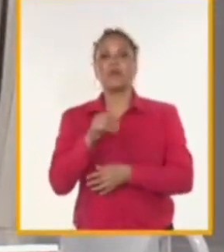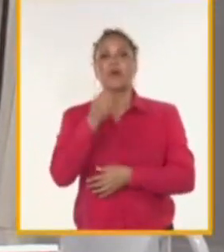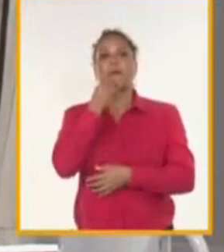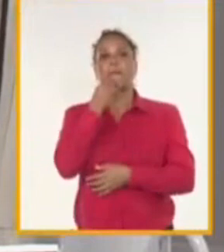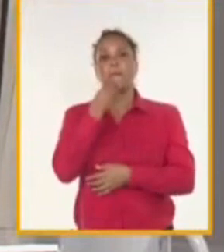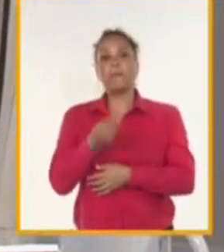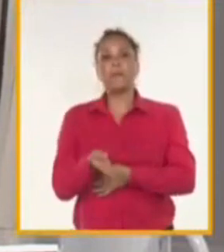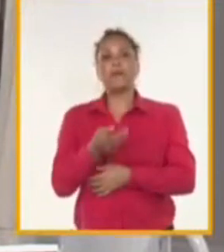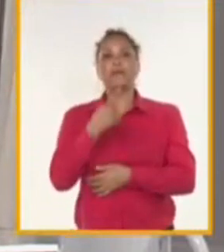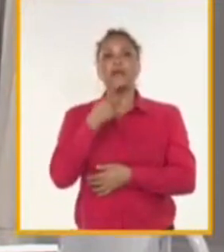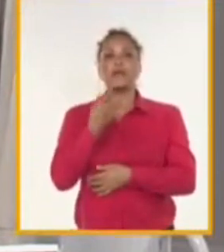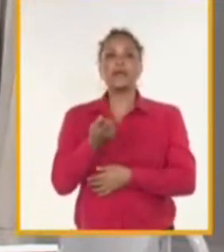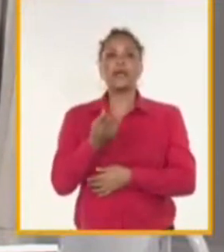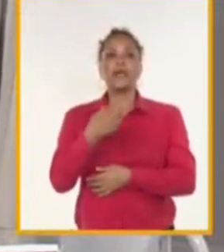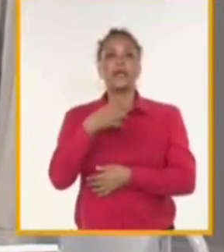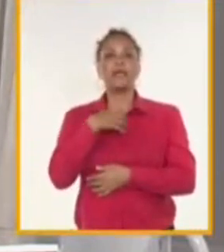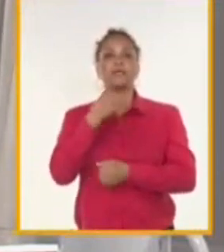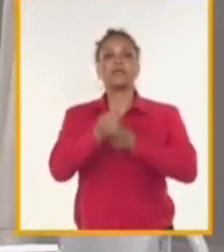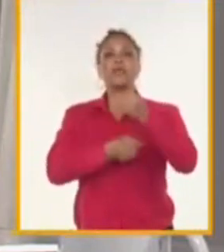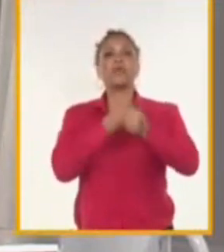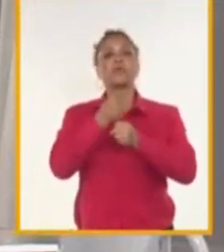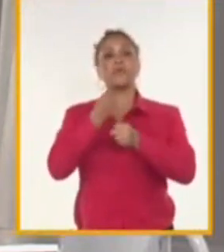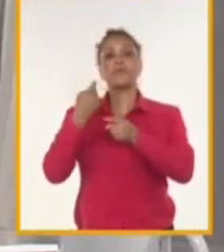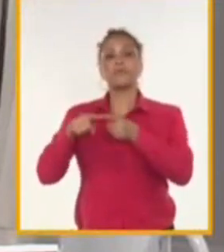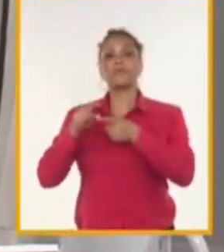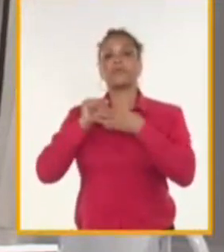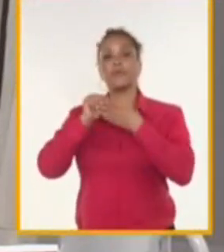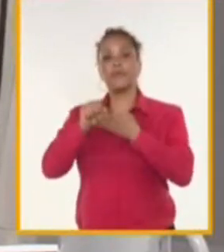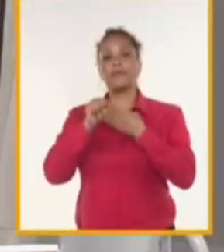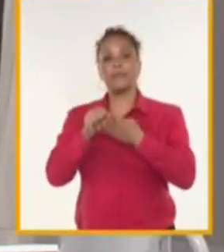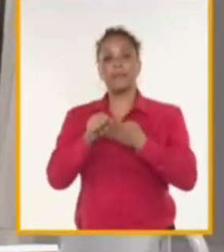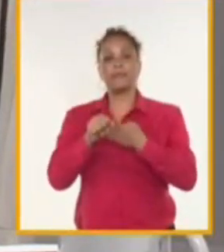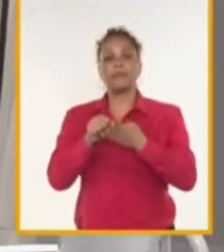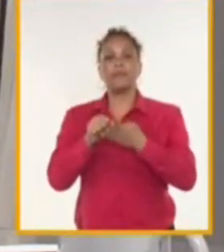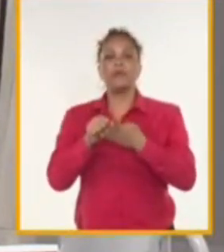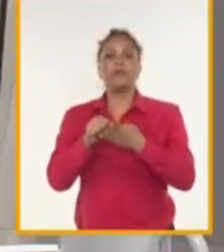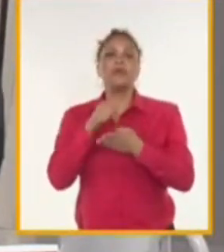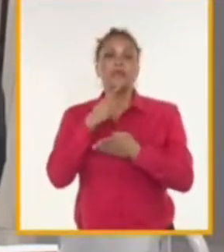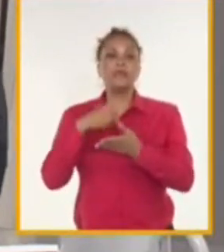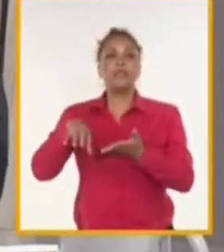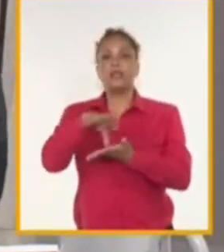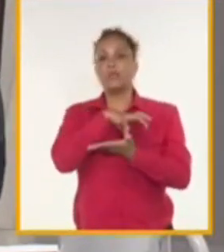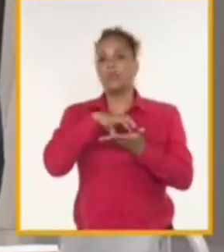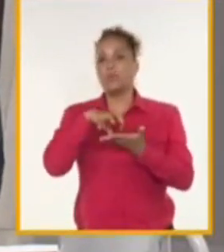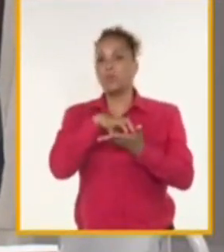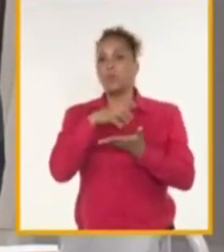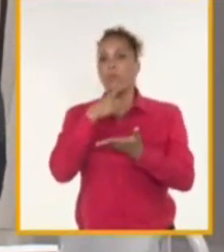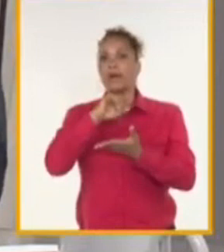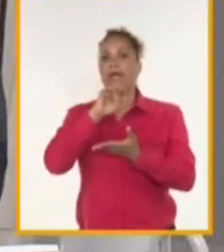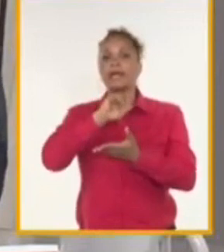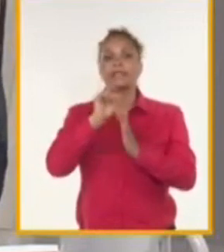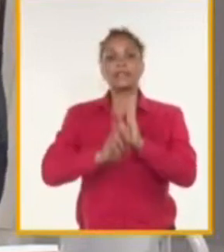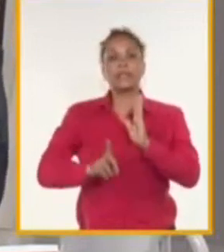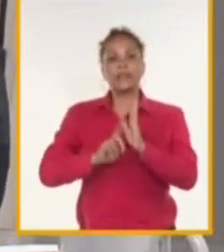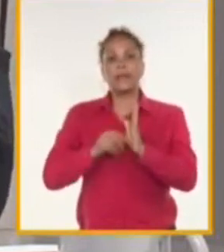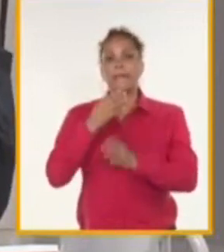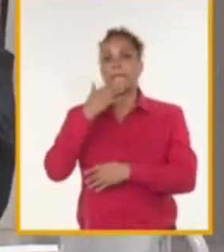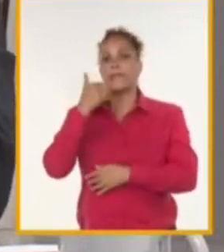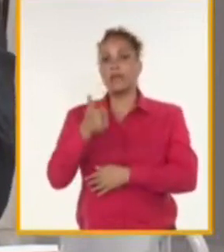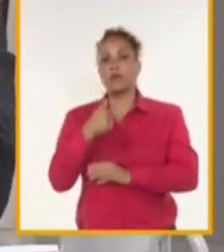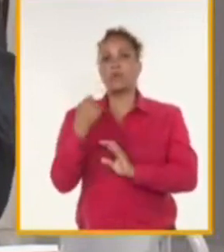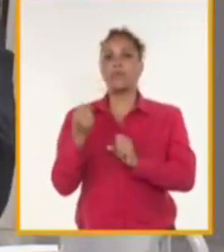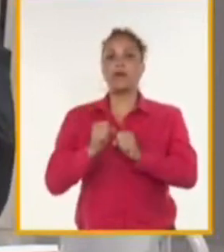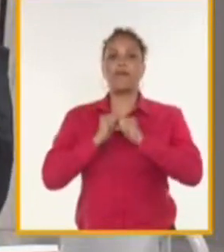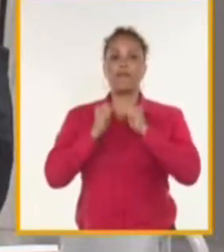bienes que allí se producen o los servicios que se generan para que esa sinergia sea cada vez más sólida